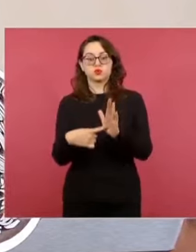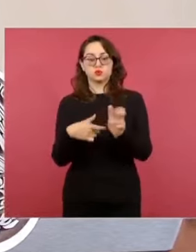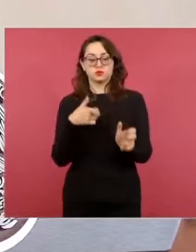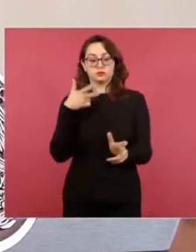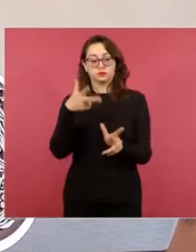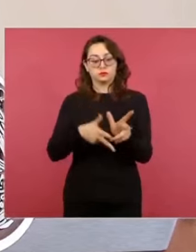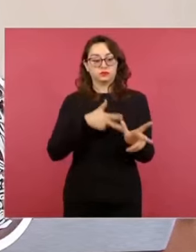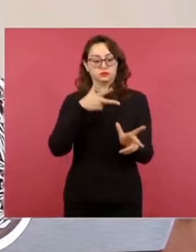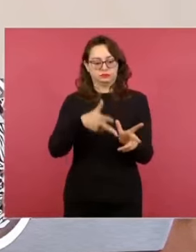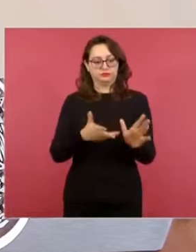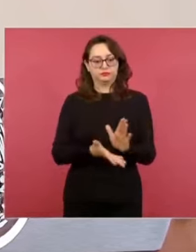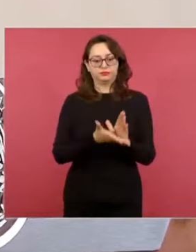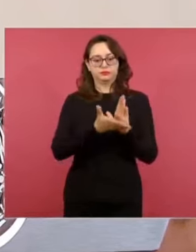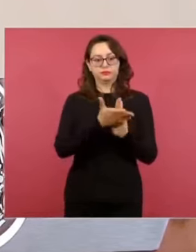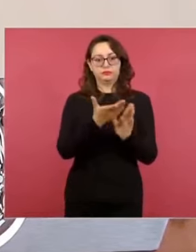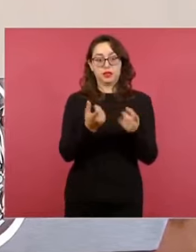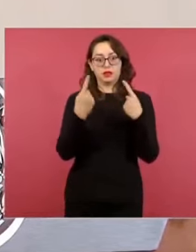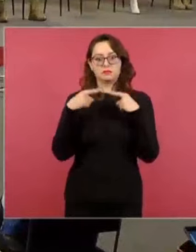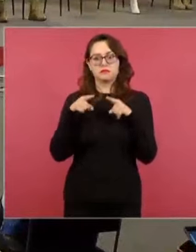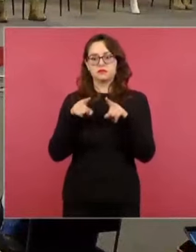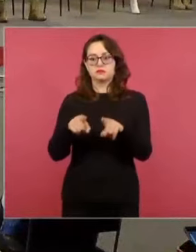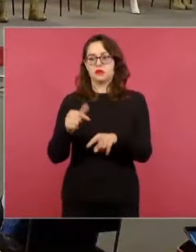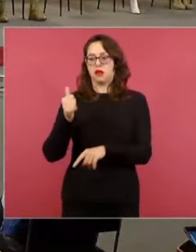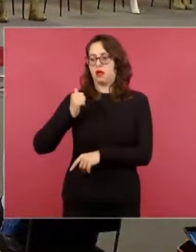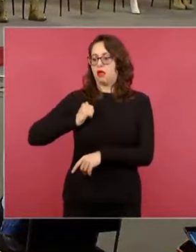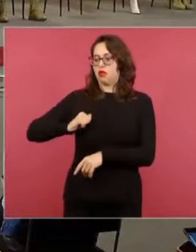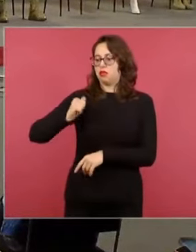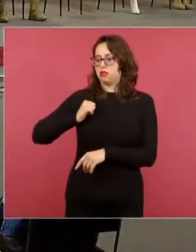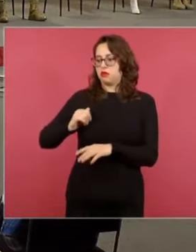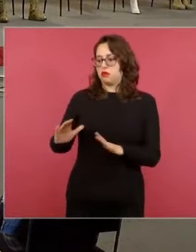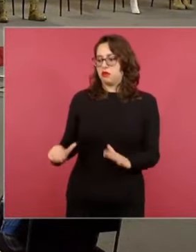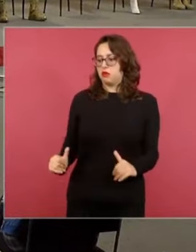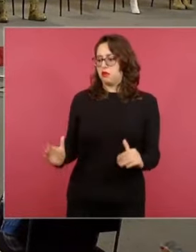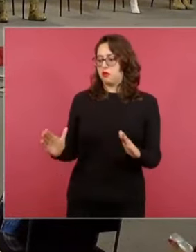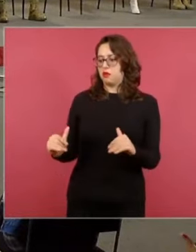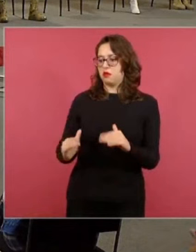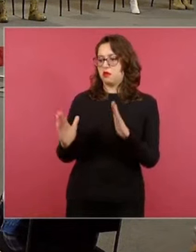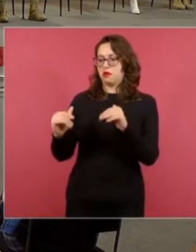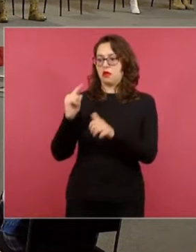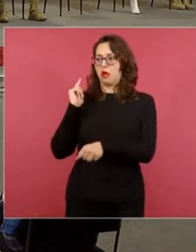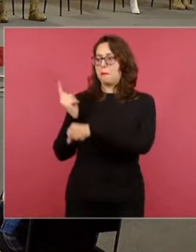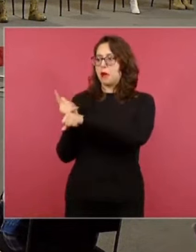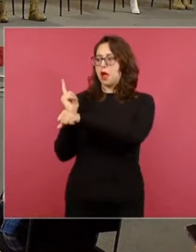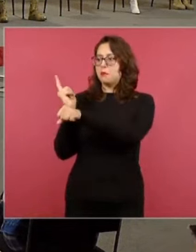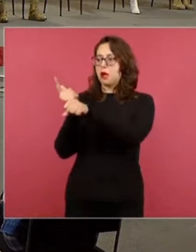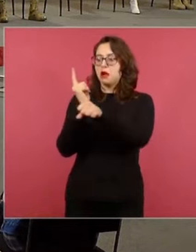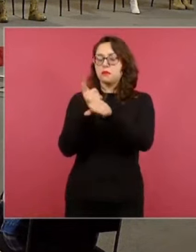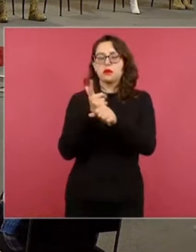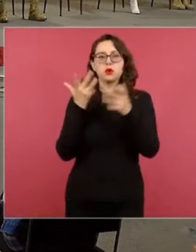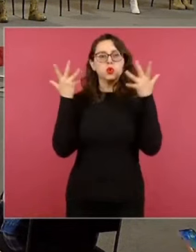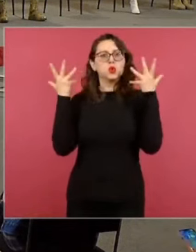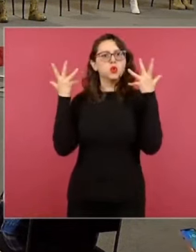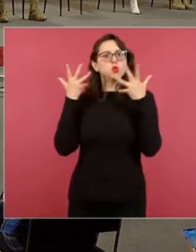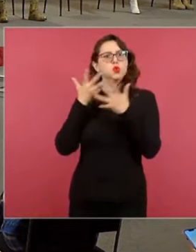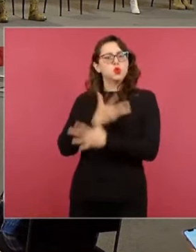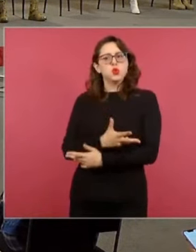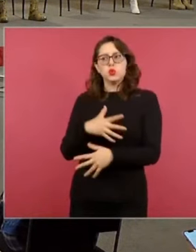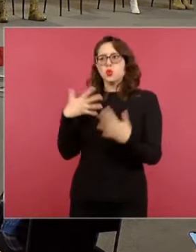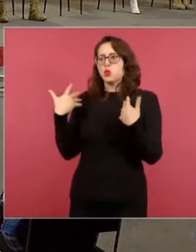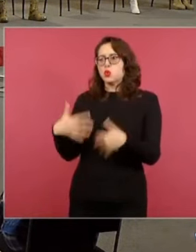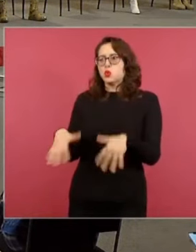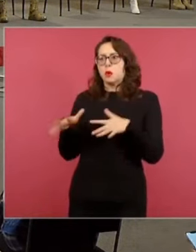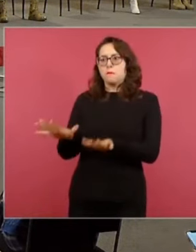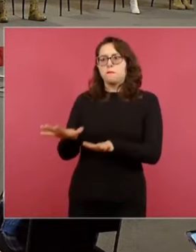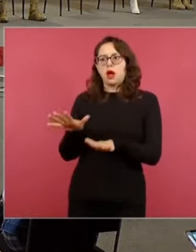arqueológica y antropológica que se desarrolla de la mano del proyecto Tren Maya para